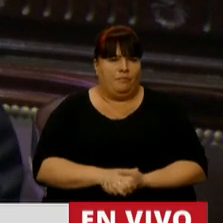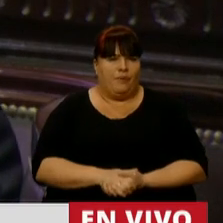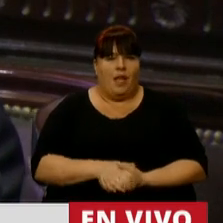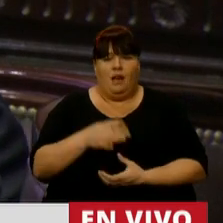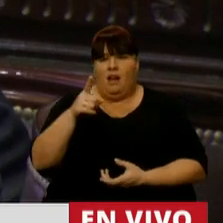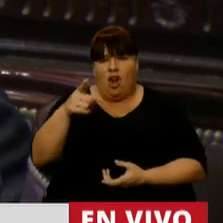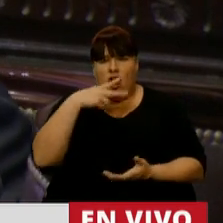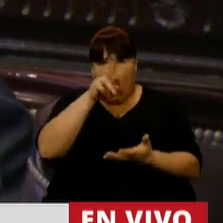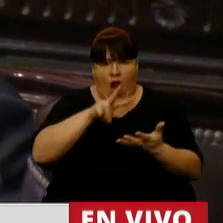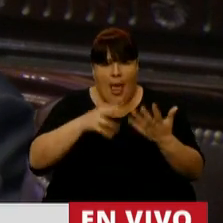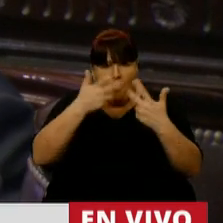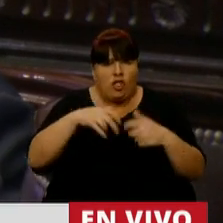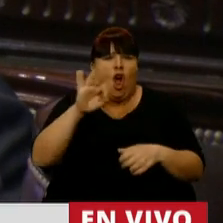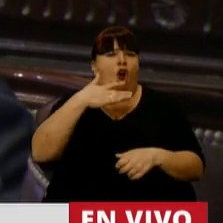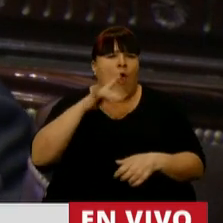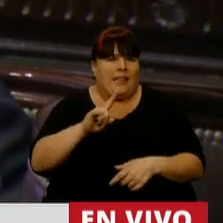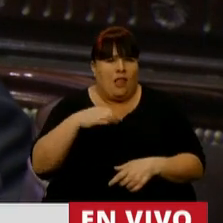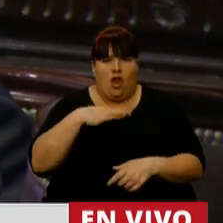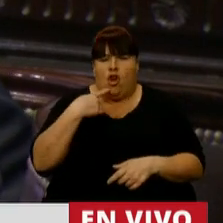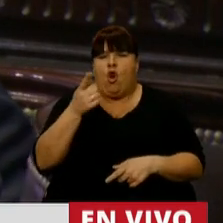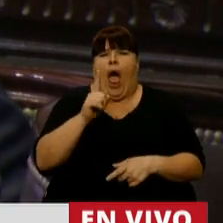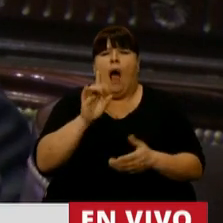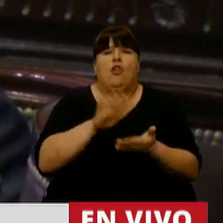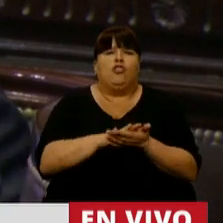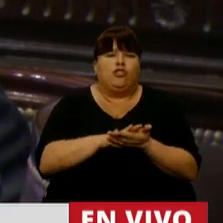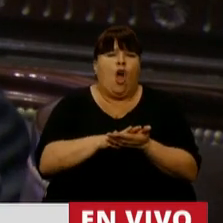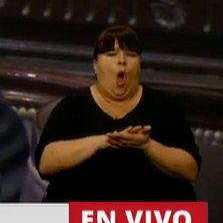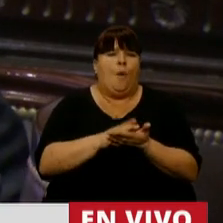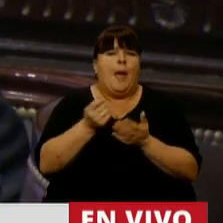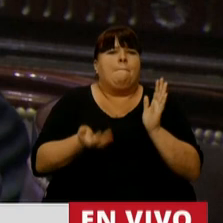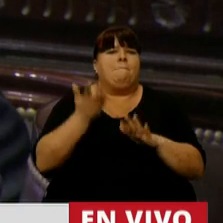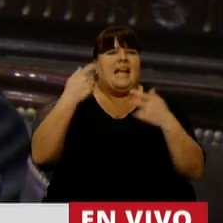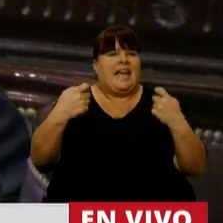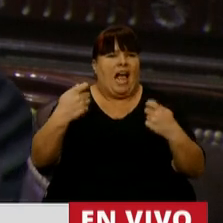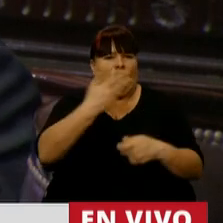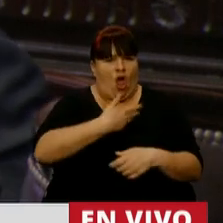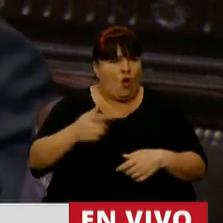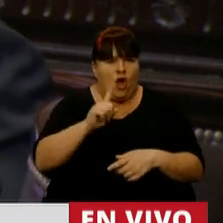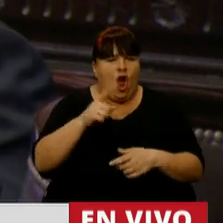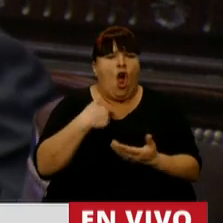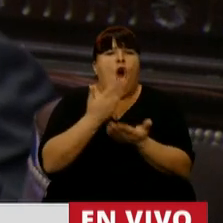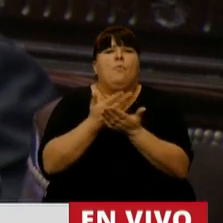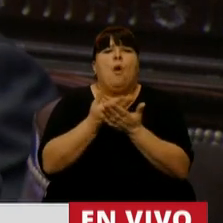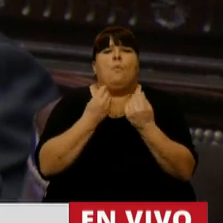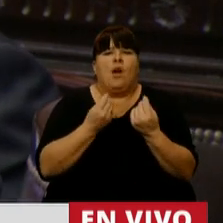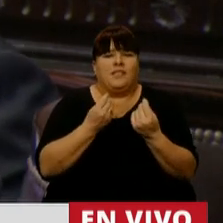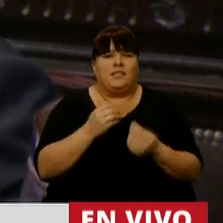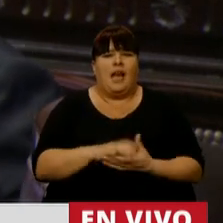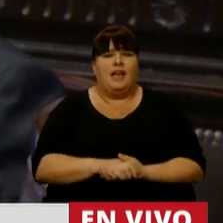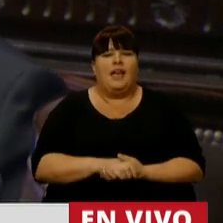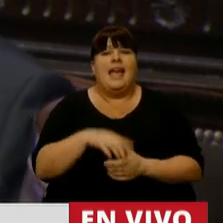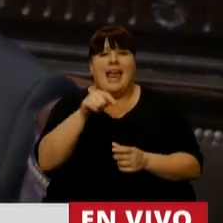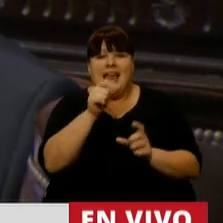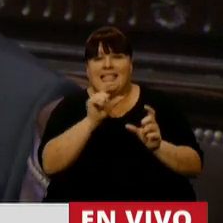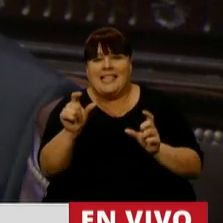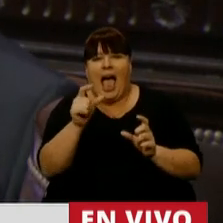Evidentemente o no leyeron el proyecto o no lo entendieron, porque en ningún momento hablamos de aumentar el gasto público, sino que la propuesta básicamente era